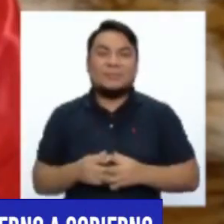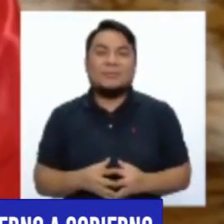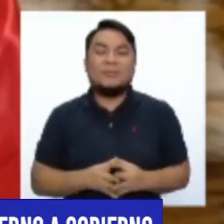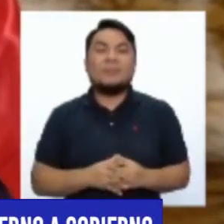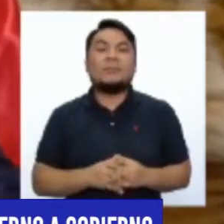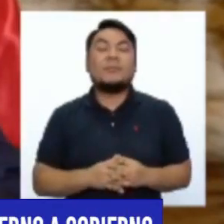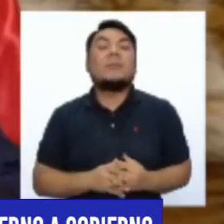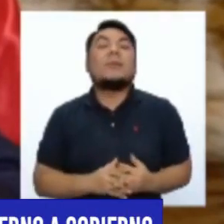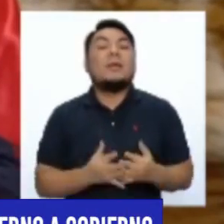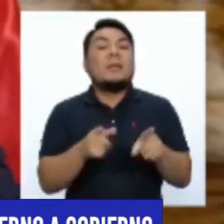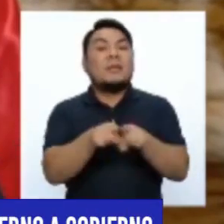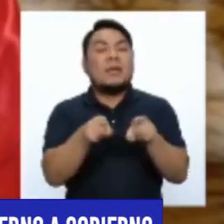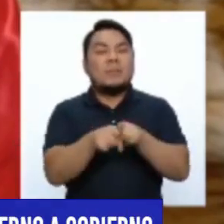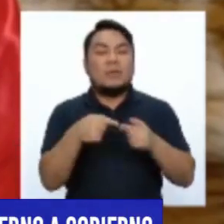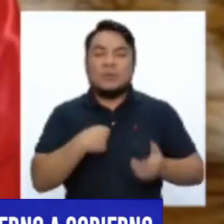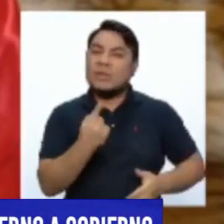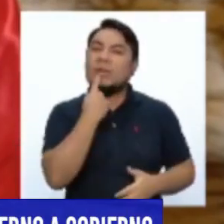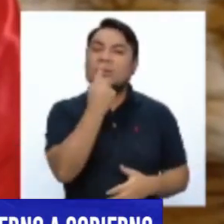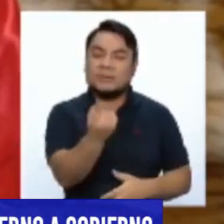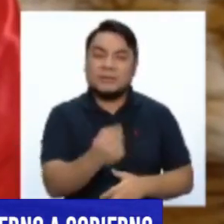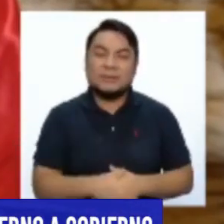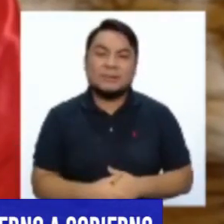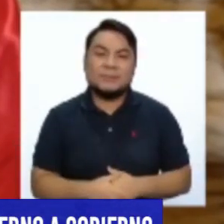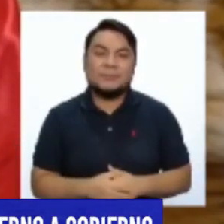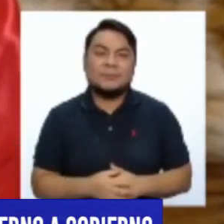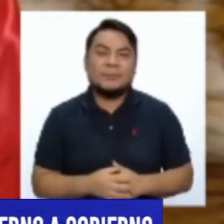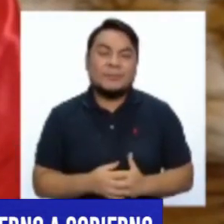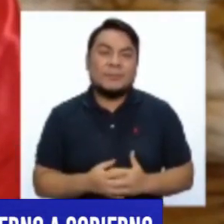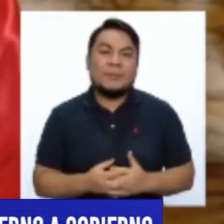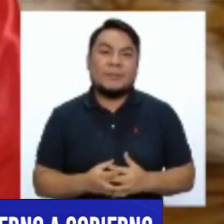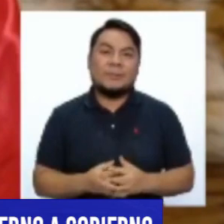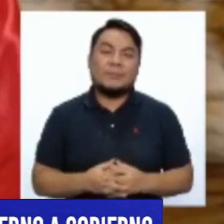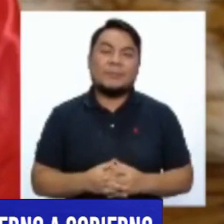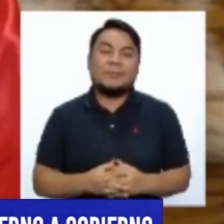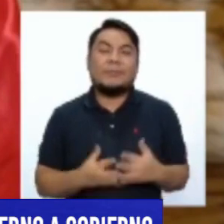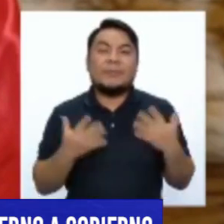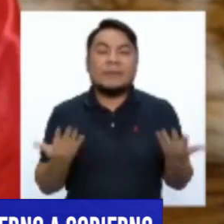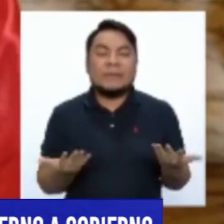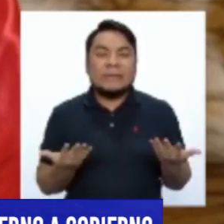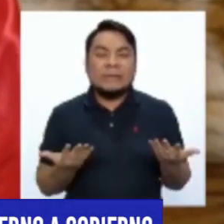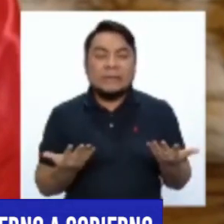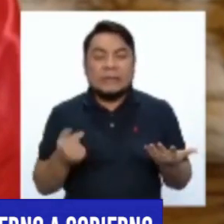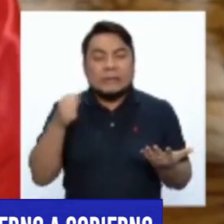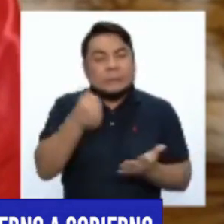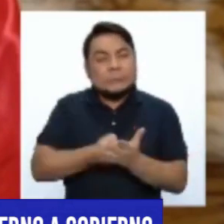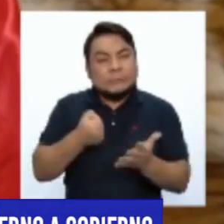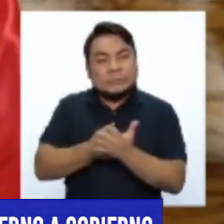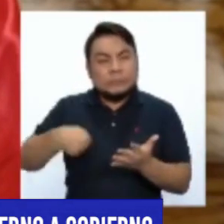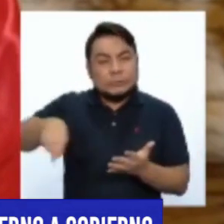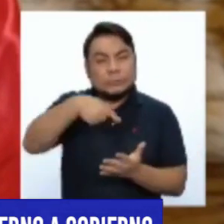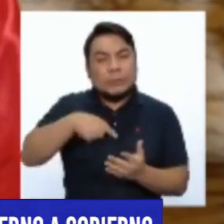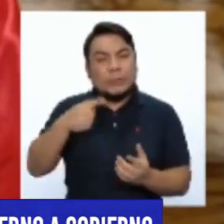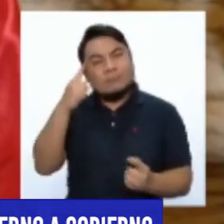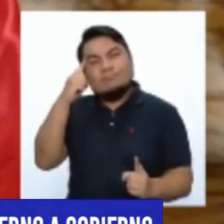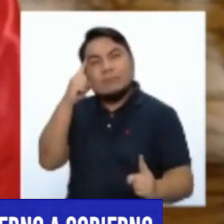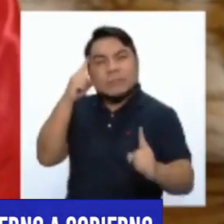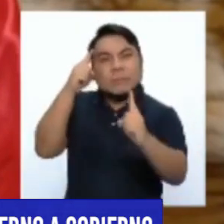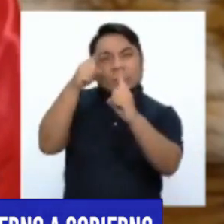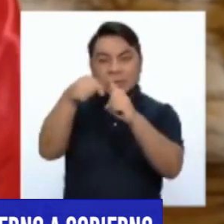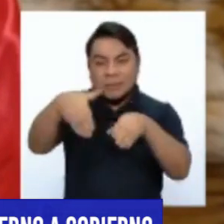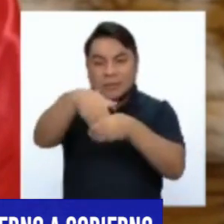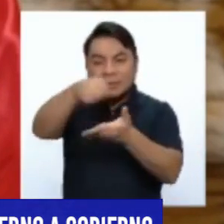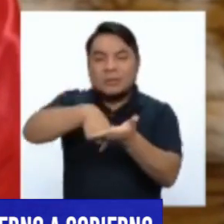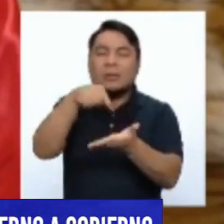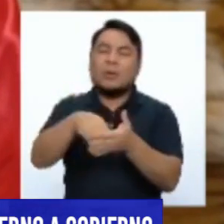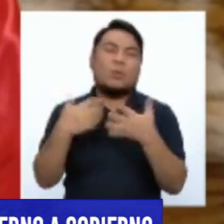Manifestar que la meta que nos hemos propuesto para este contrato es